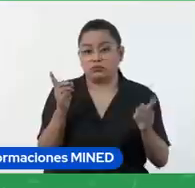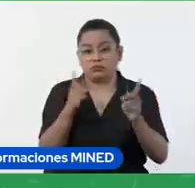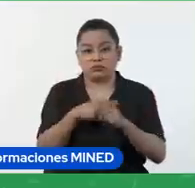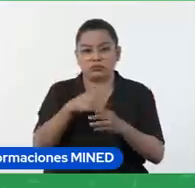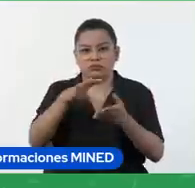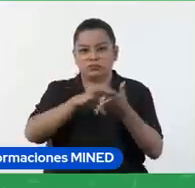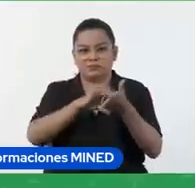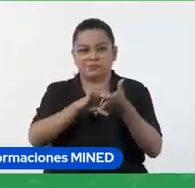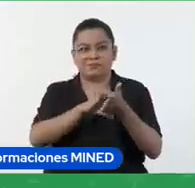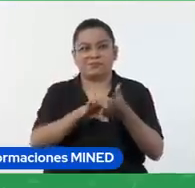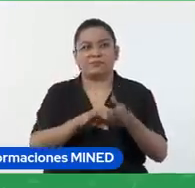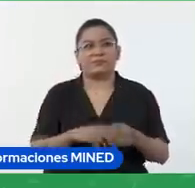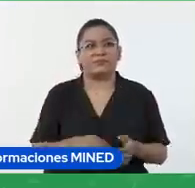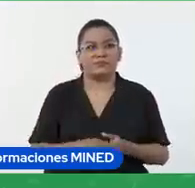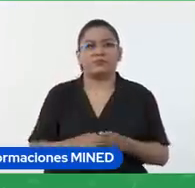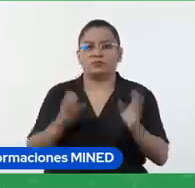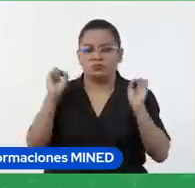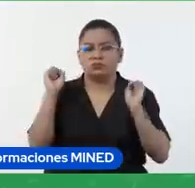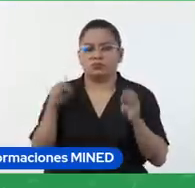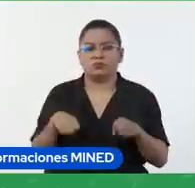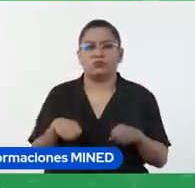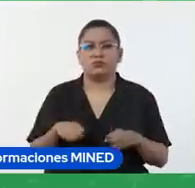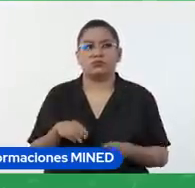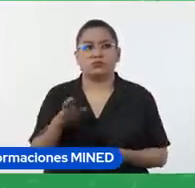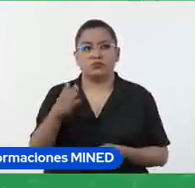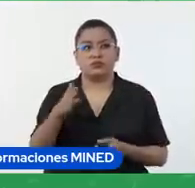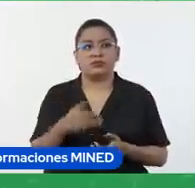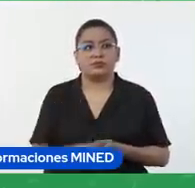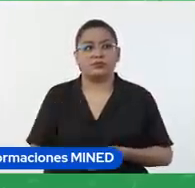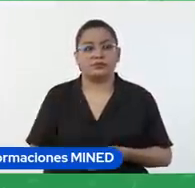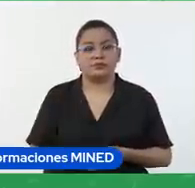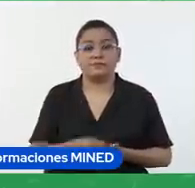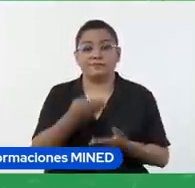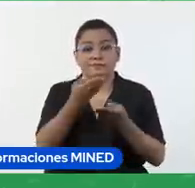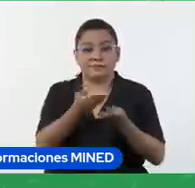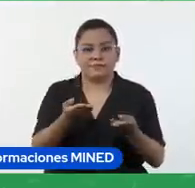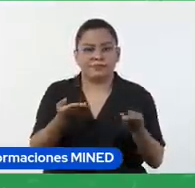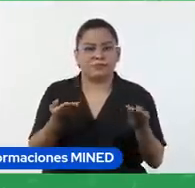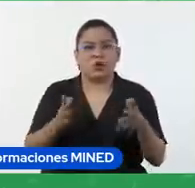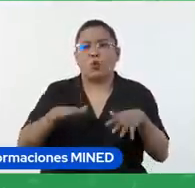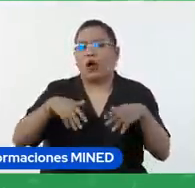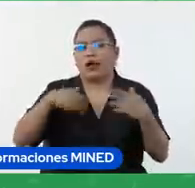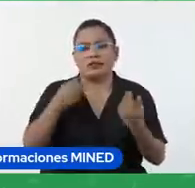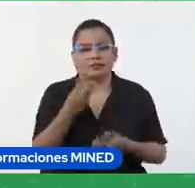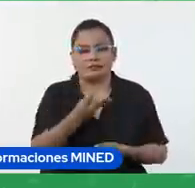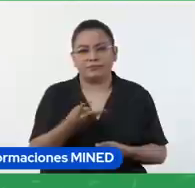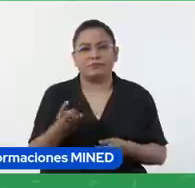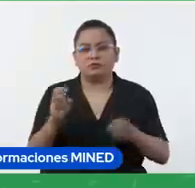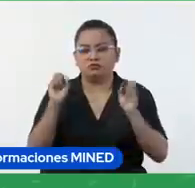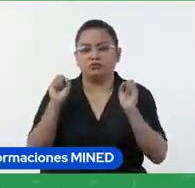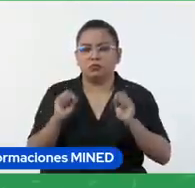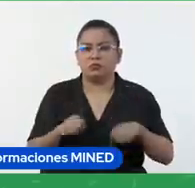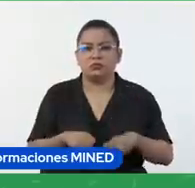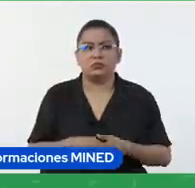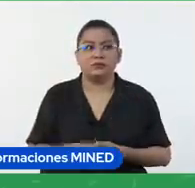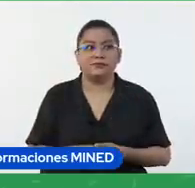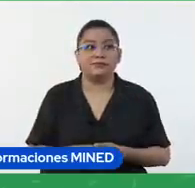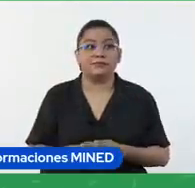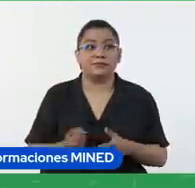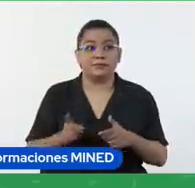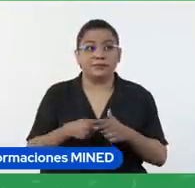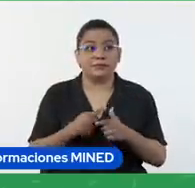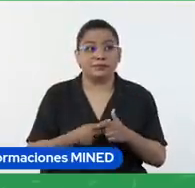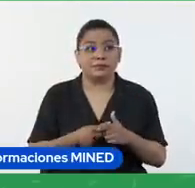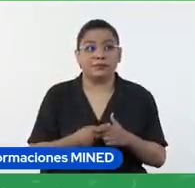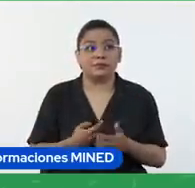aquí es válido utilizar estas herramientas en todas las disciplinas entonces llego a